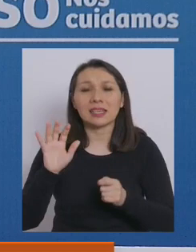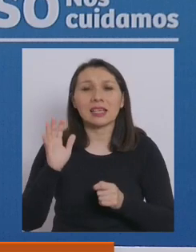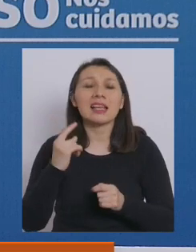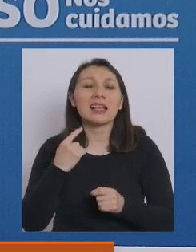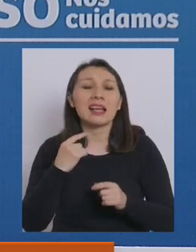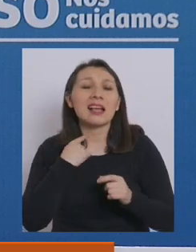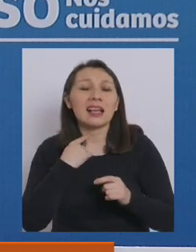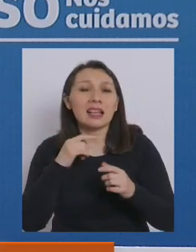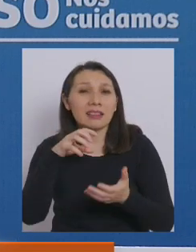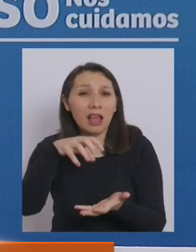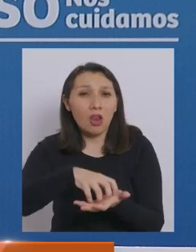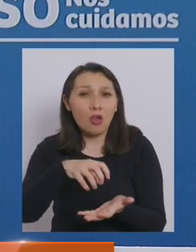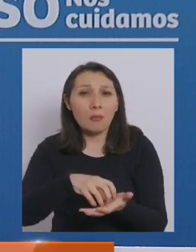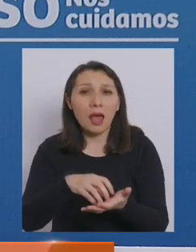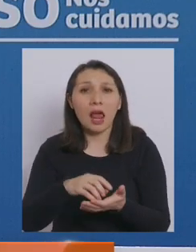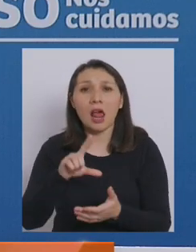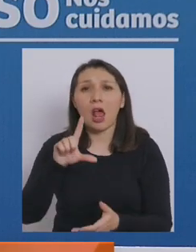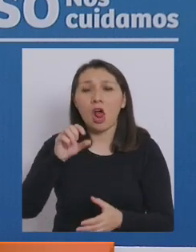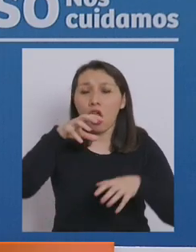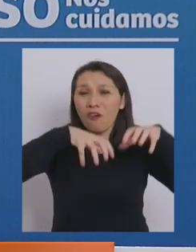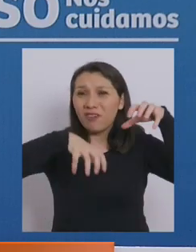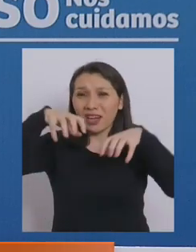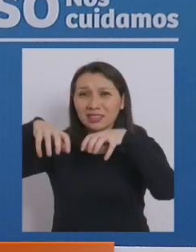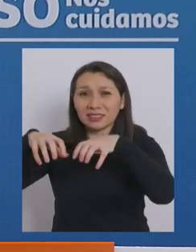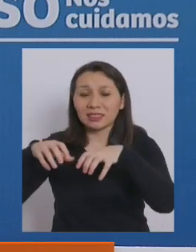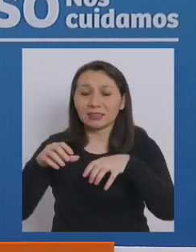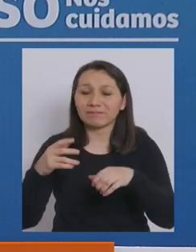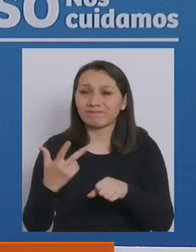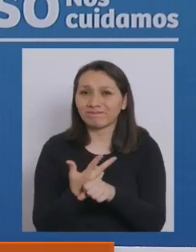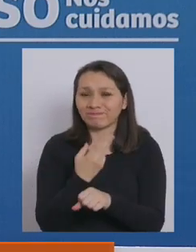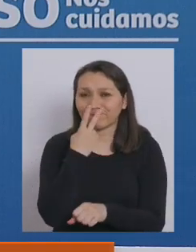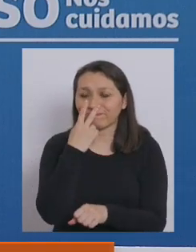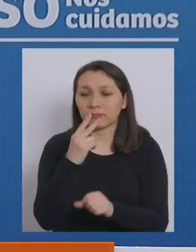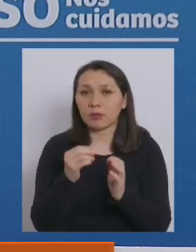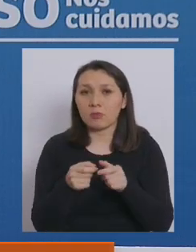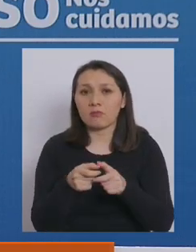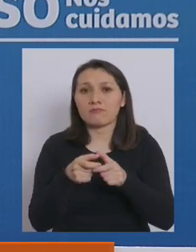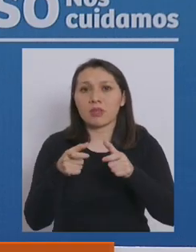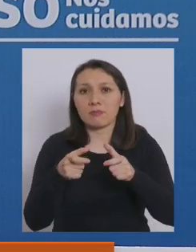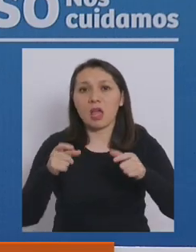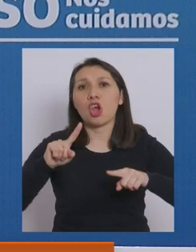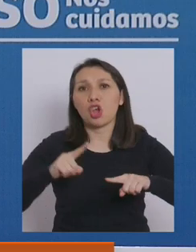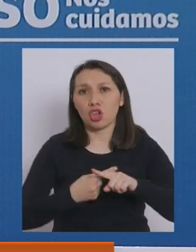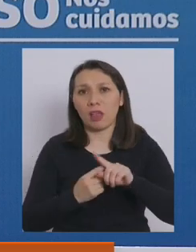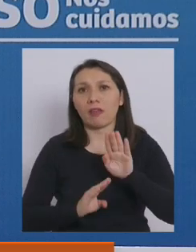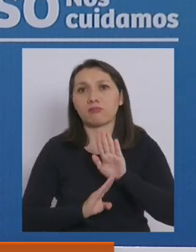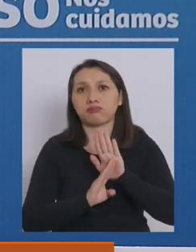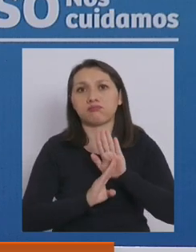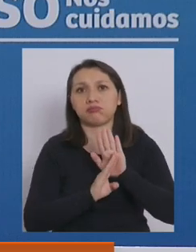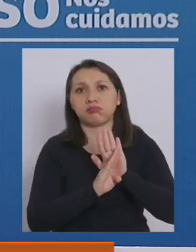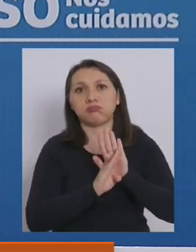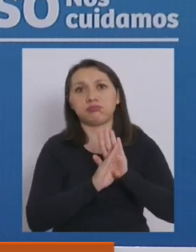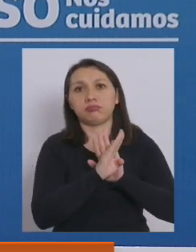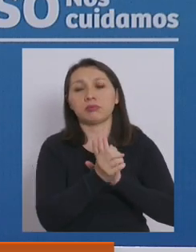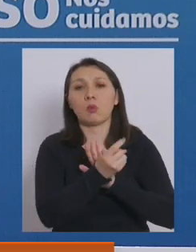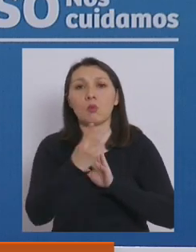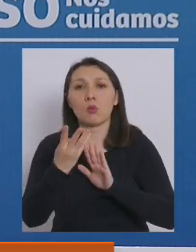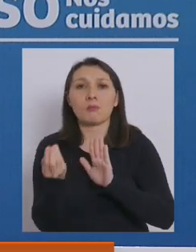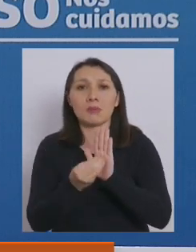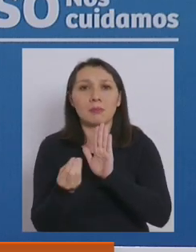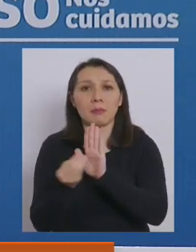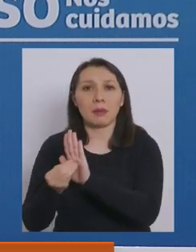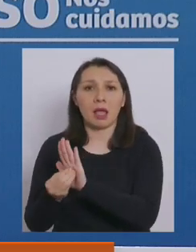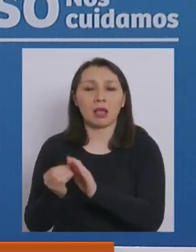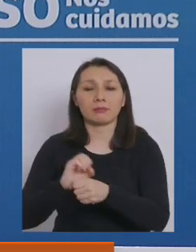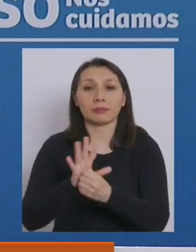y Loba Arnechea, que desafortunadamente han mostrado un aumento significativo de casos nuevos.